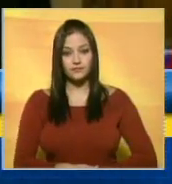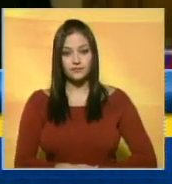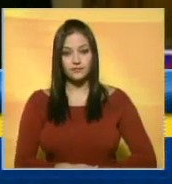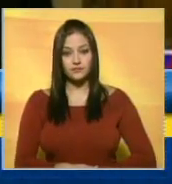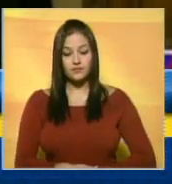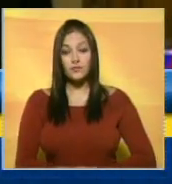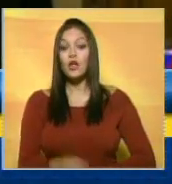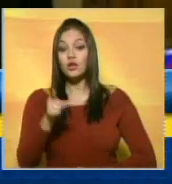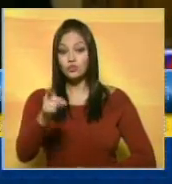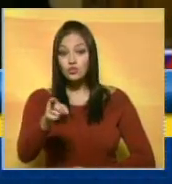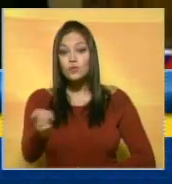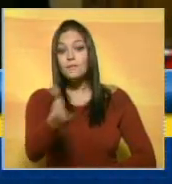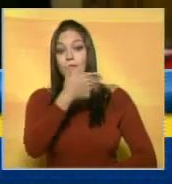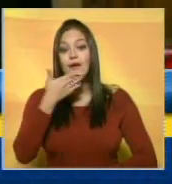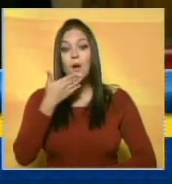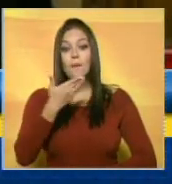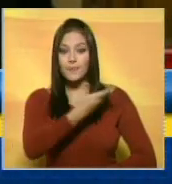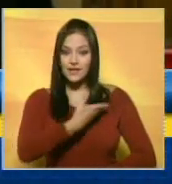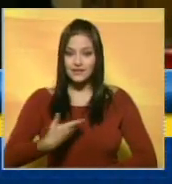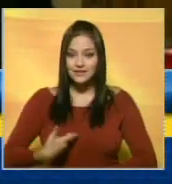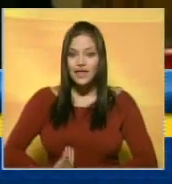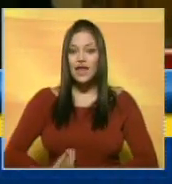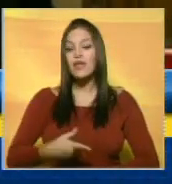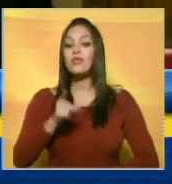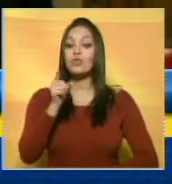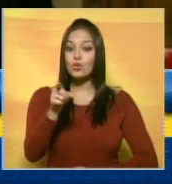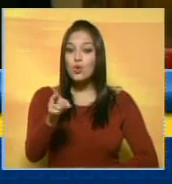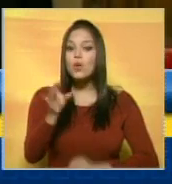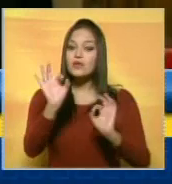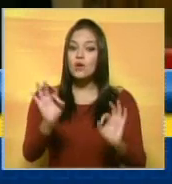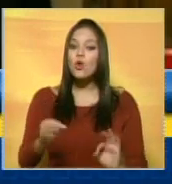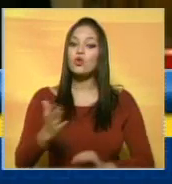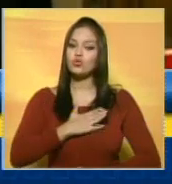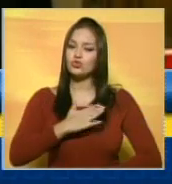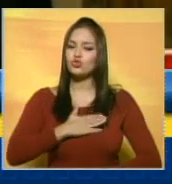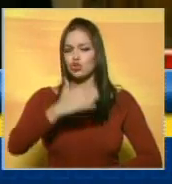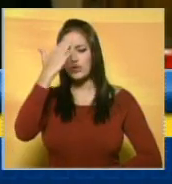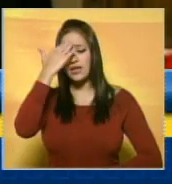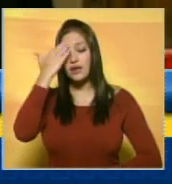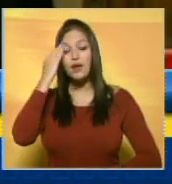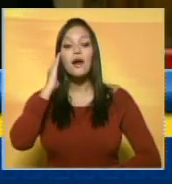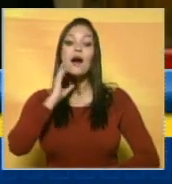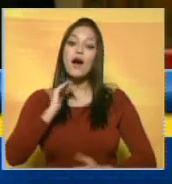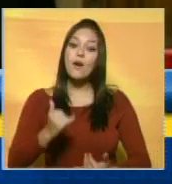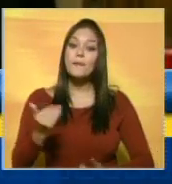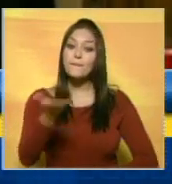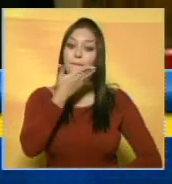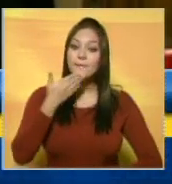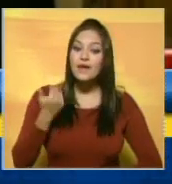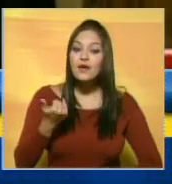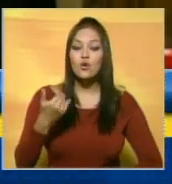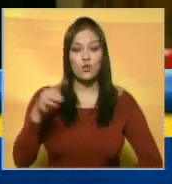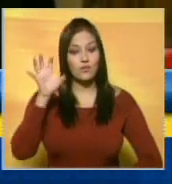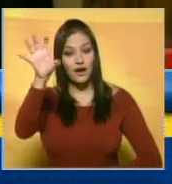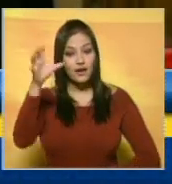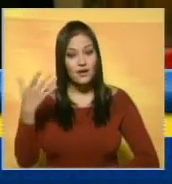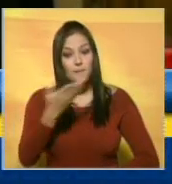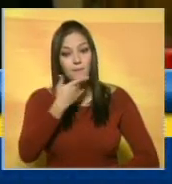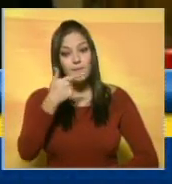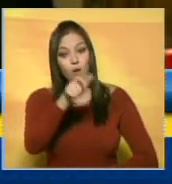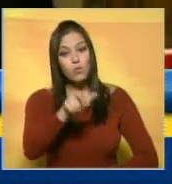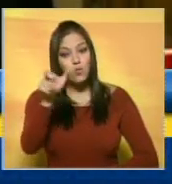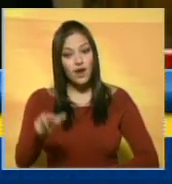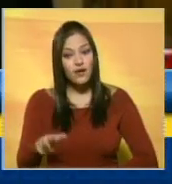Porque usted siendo mejor presidente, nosotros estamos convencidos que tendremos una mejor patria, ...que tendremos un mejor pueblo.